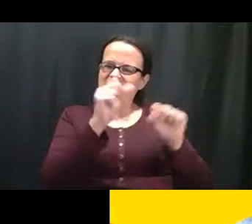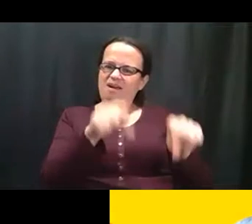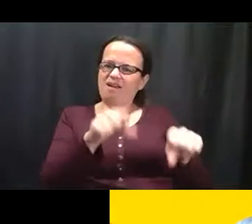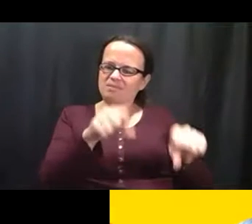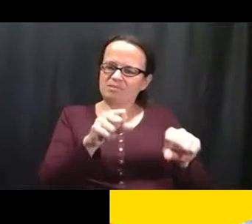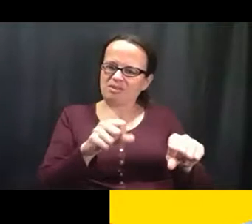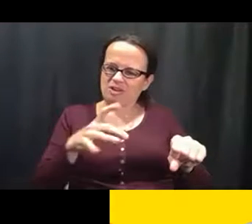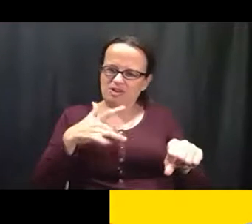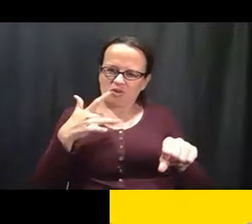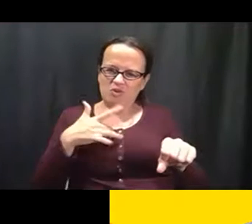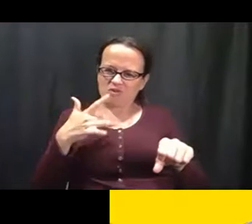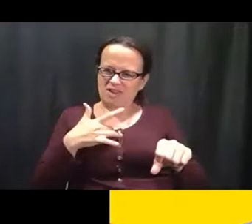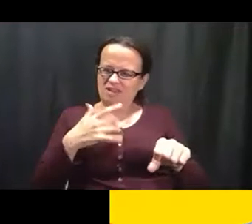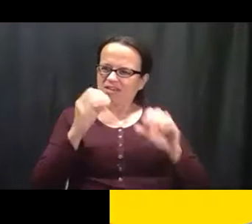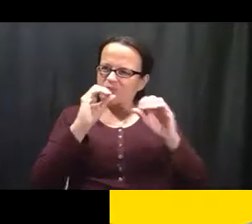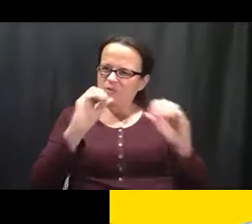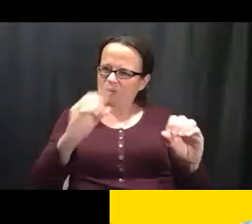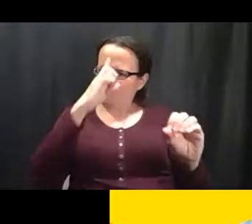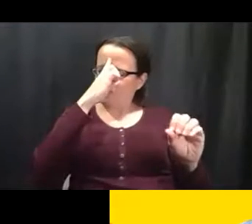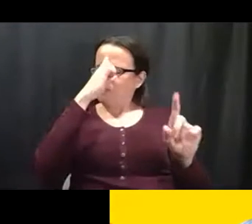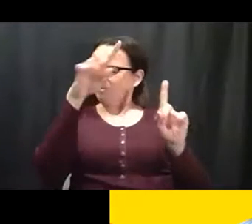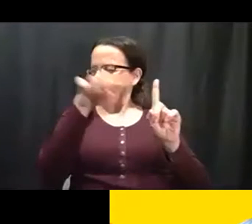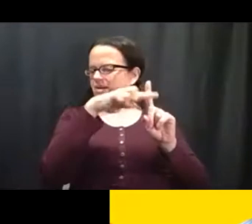Que cuando uno está deprimido, que el pared uno se siente que nada de eso existe.